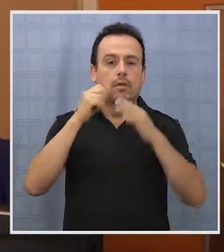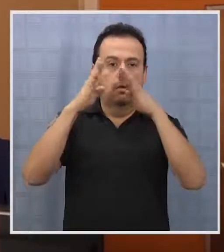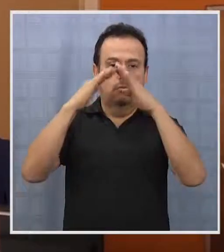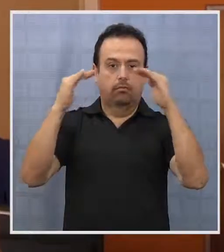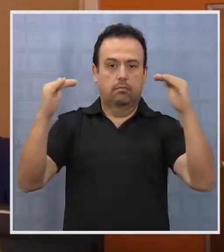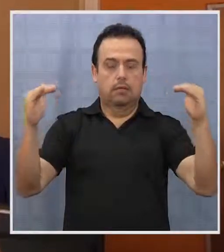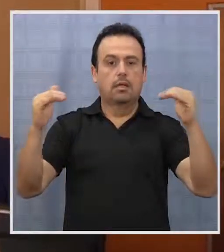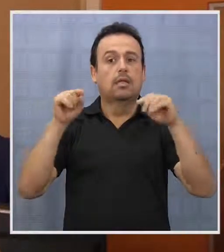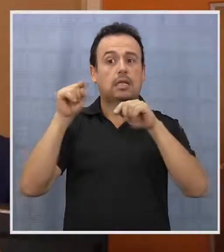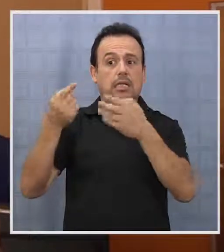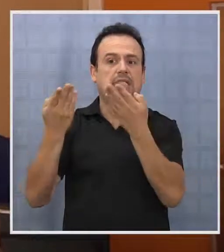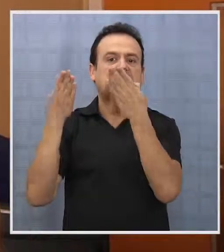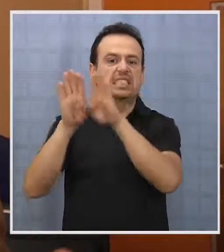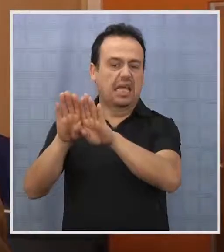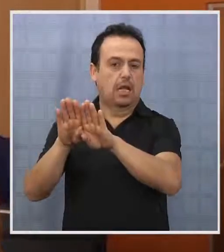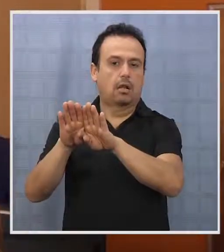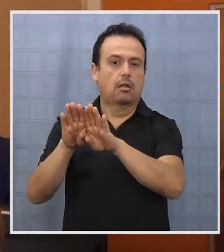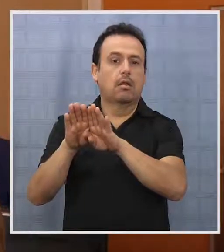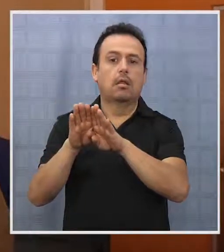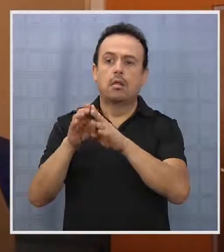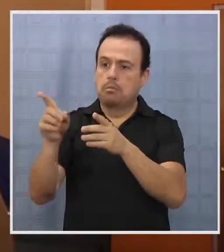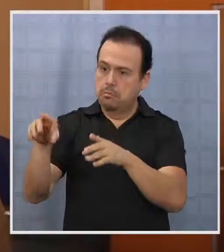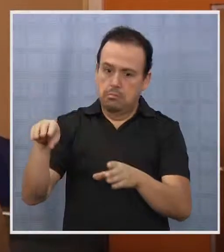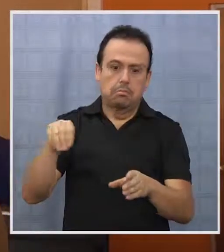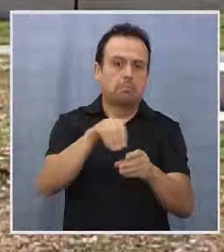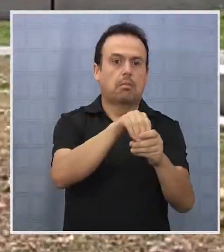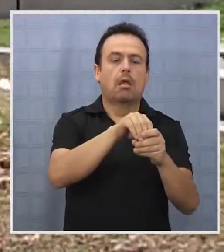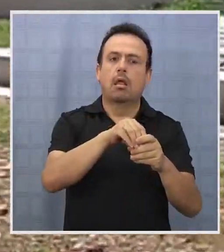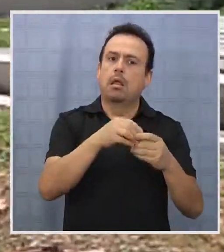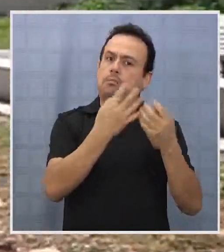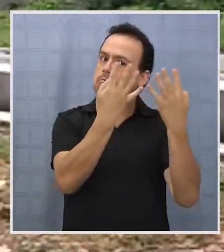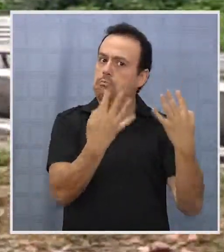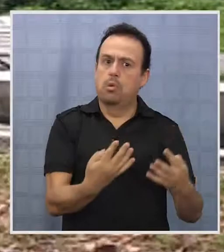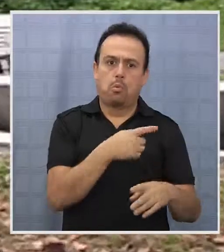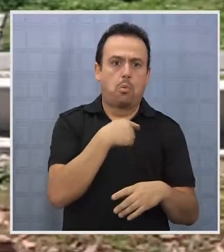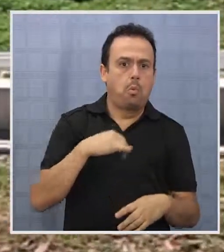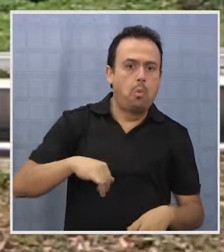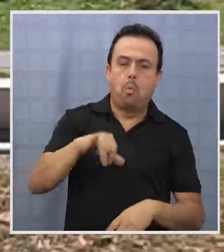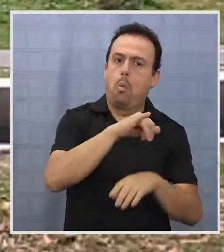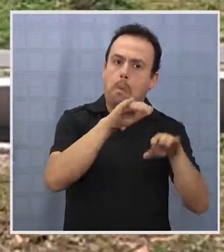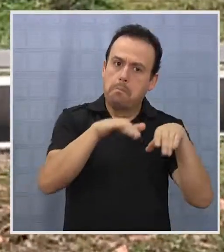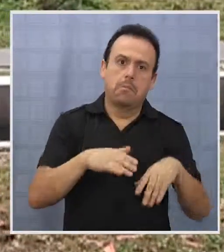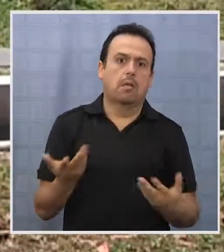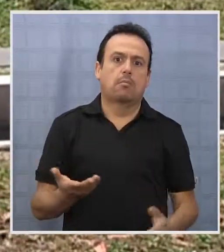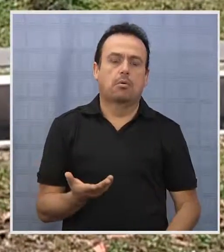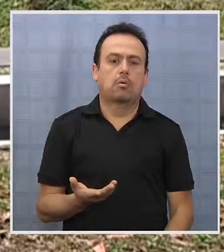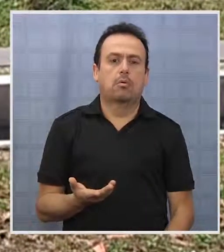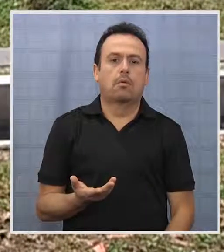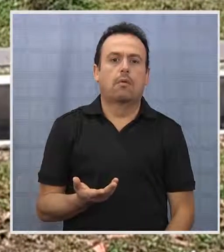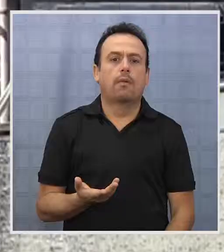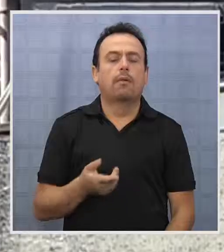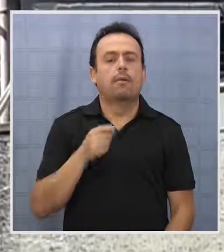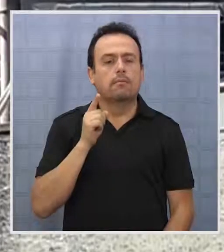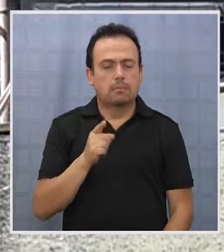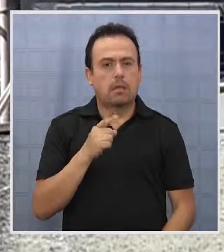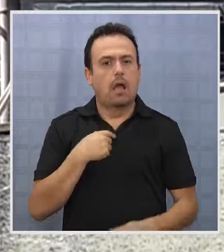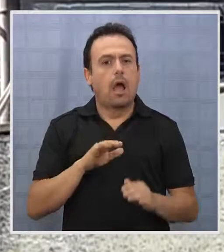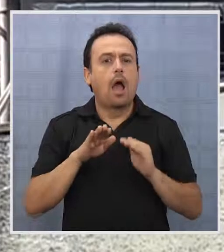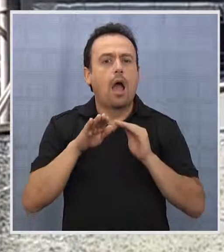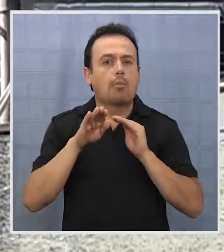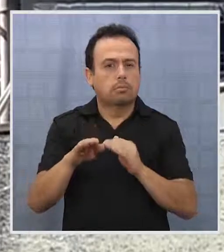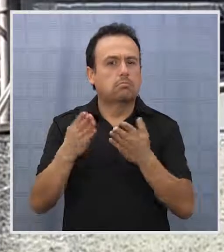que existe en las cárceles que son tradicionales por lo tanto nosotros en ese sentido avalamos cierto que